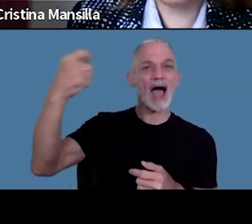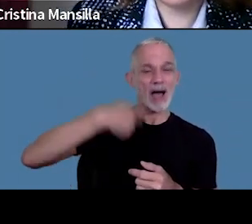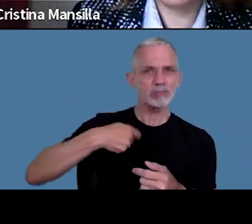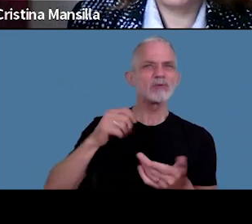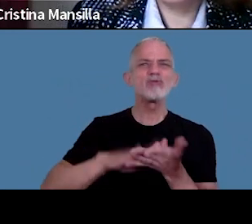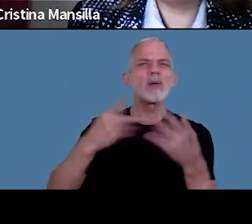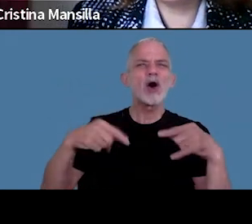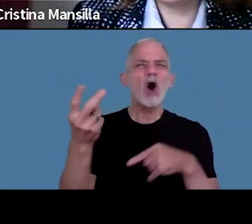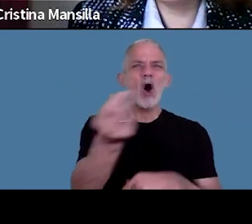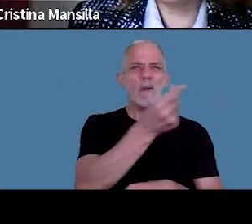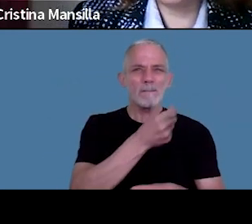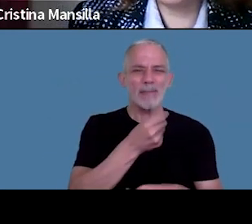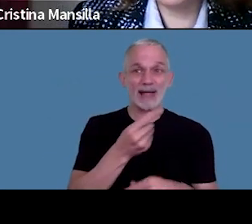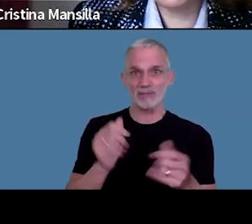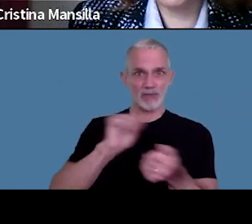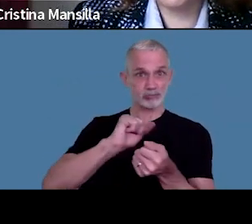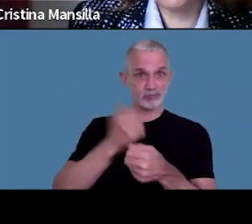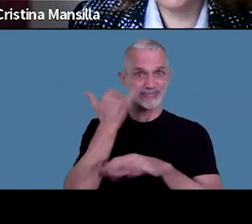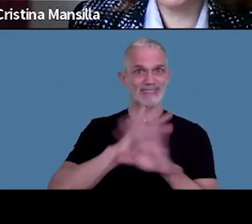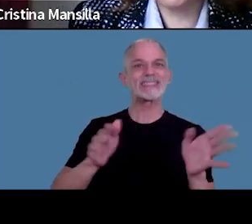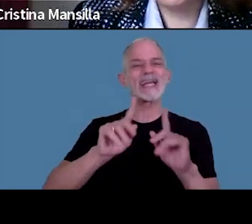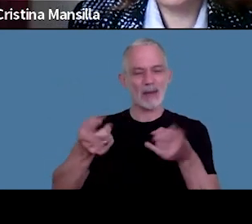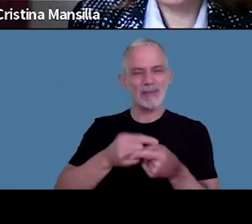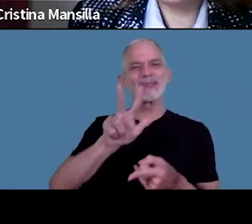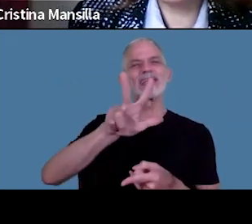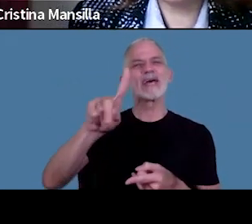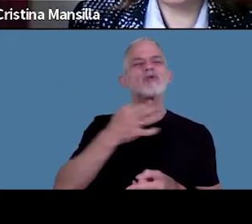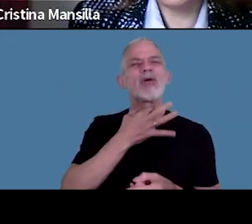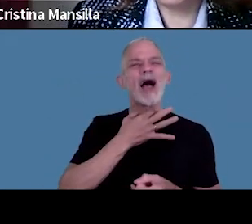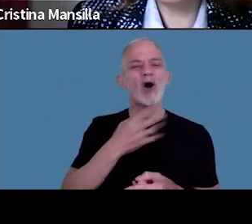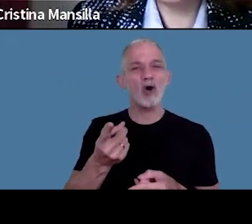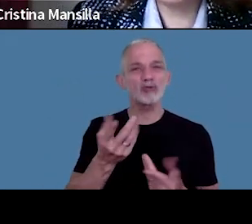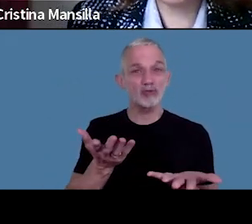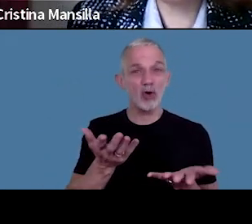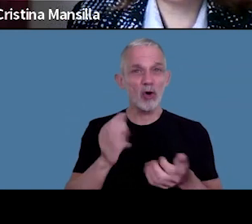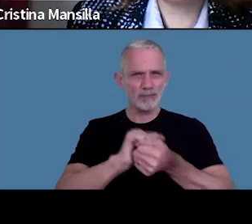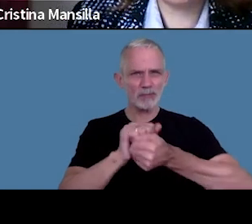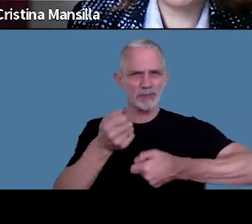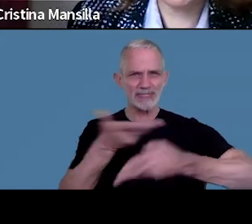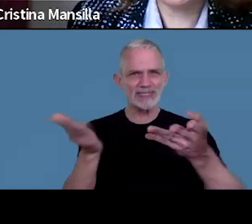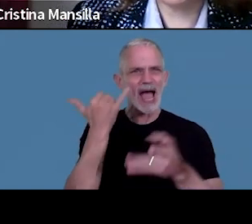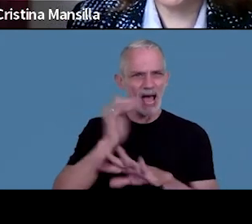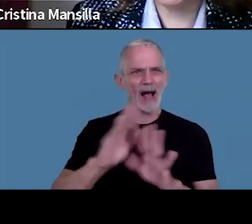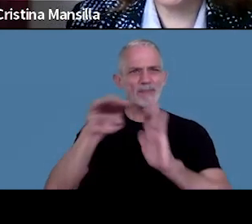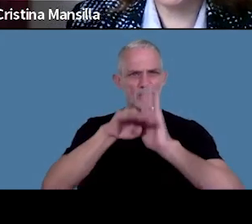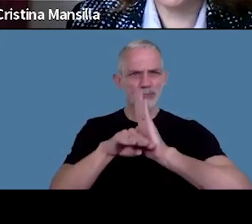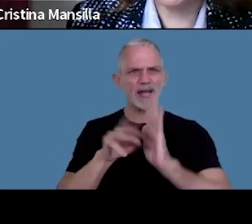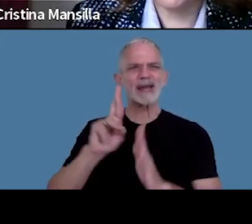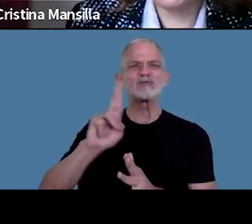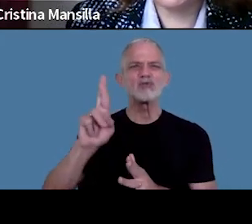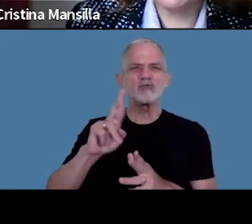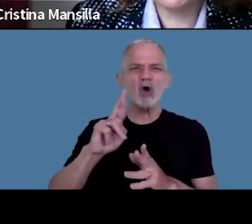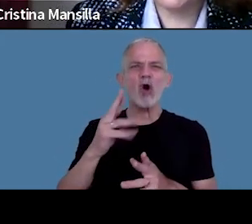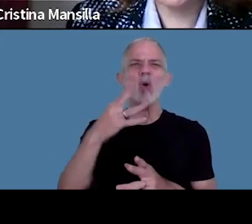compras, publicada también el 31 de agosto, donde ya se había dispuesto en la resolución